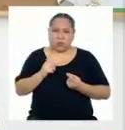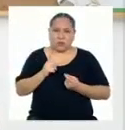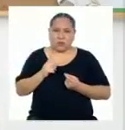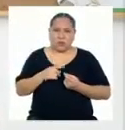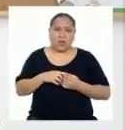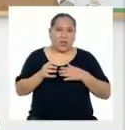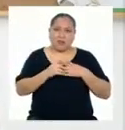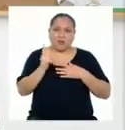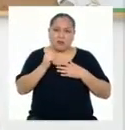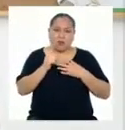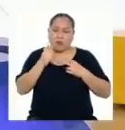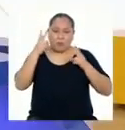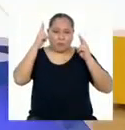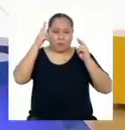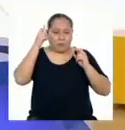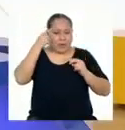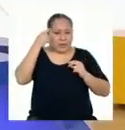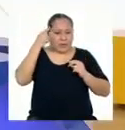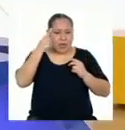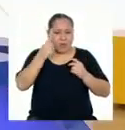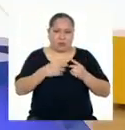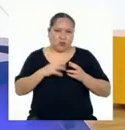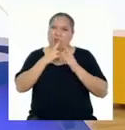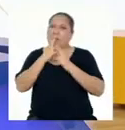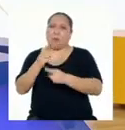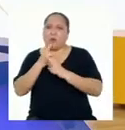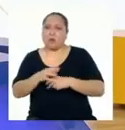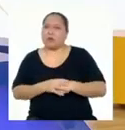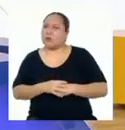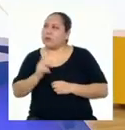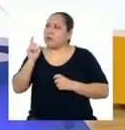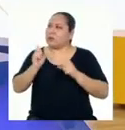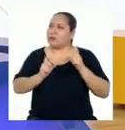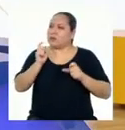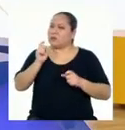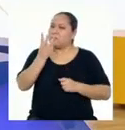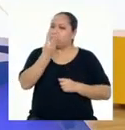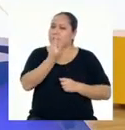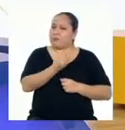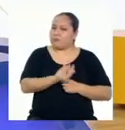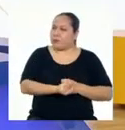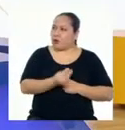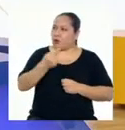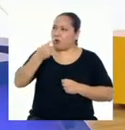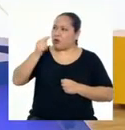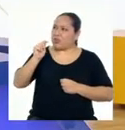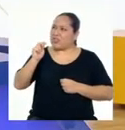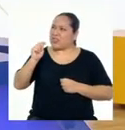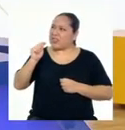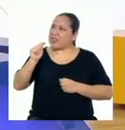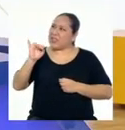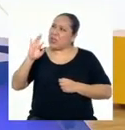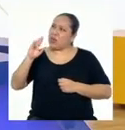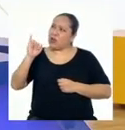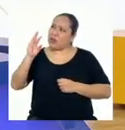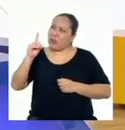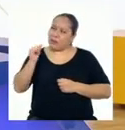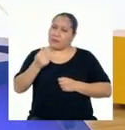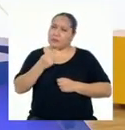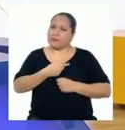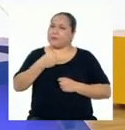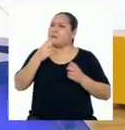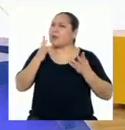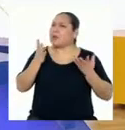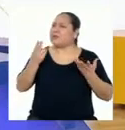hasta dejarnos llevar por nuestros impulsos. Y las personas que sufren una actividad baja de la glándula tiroides, o mejor dicho, tienen